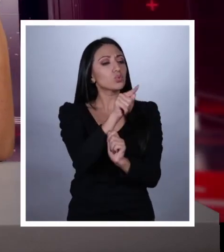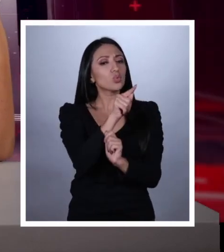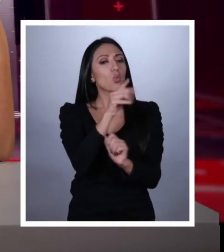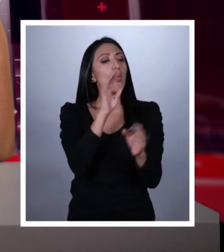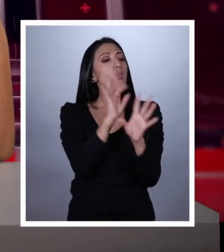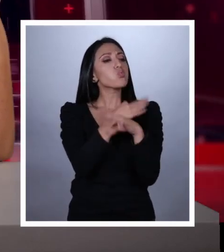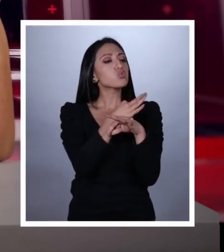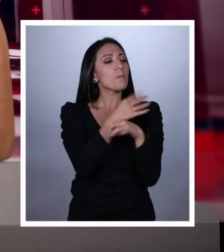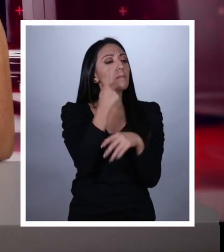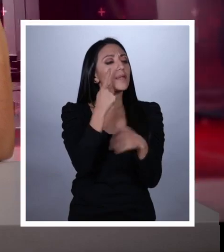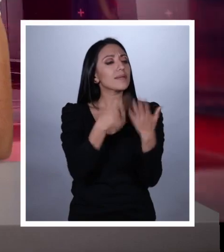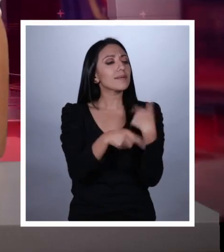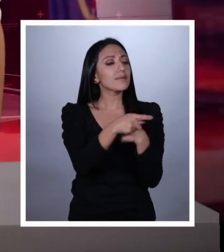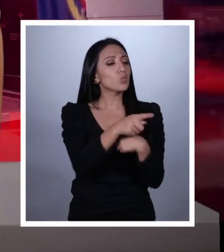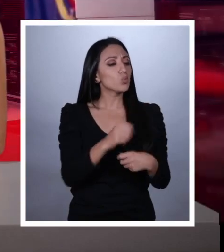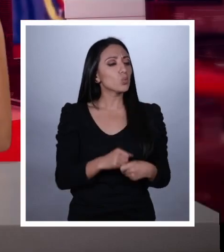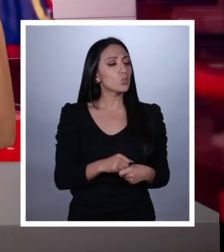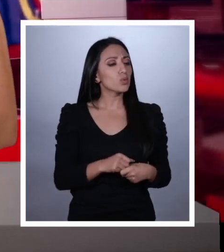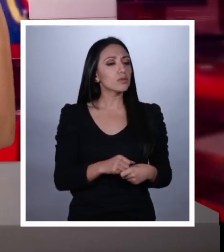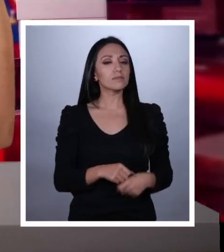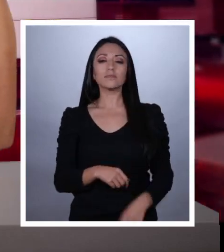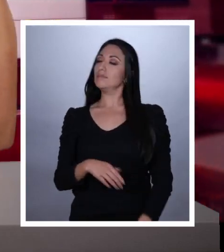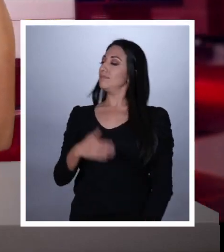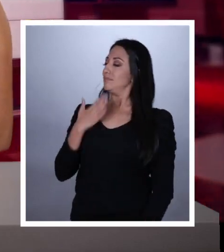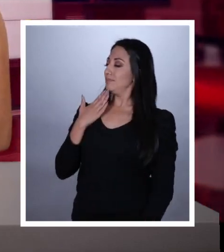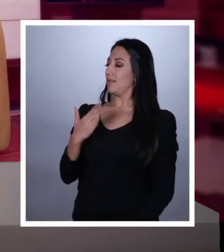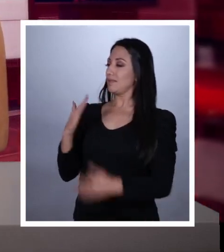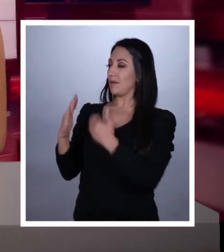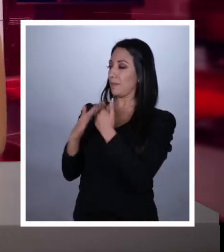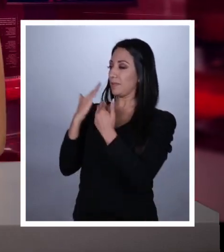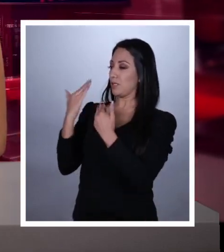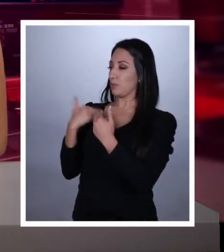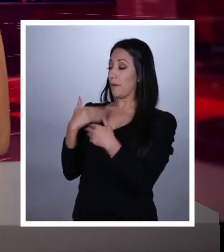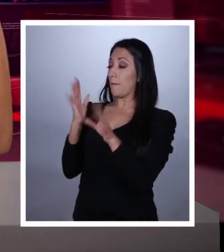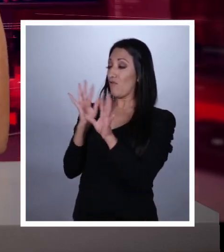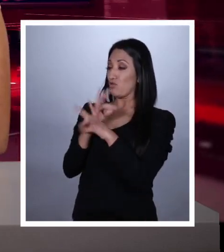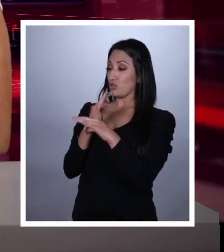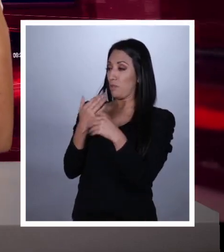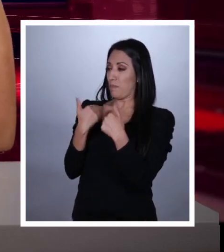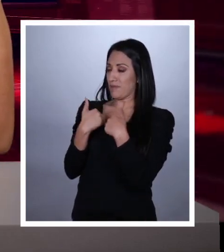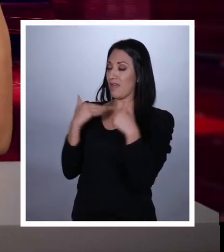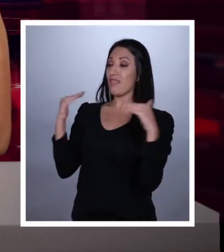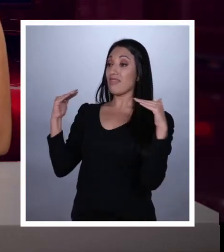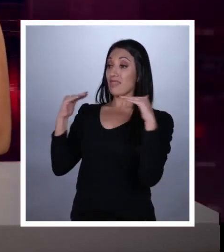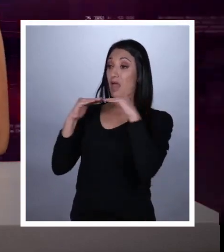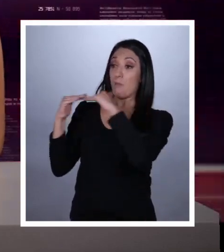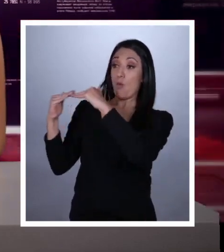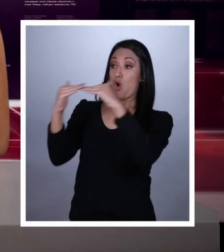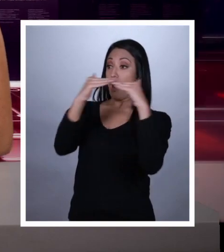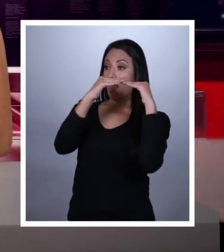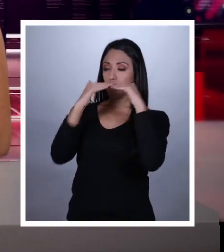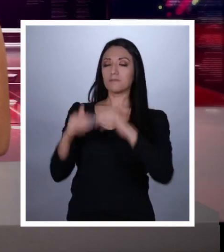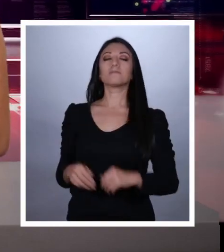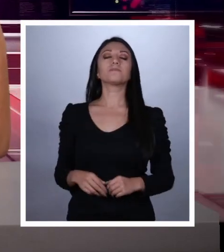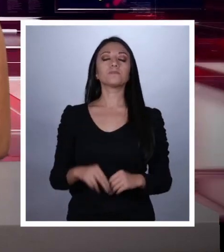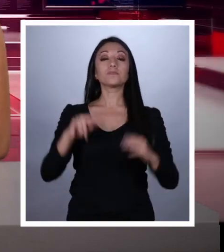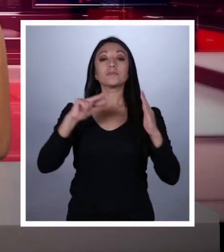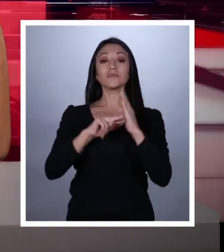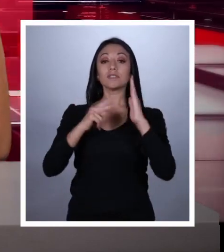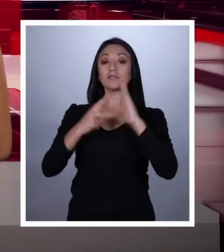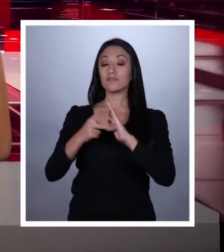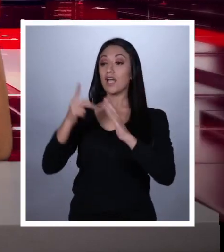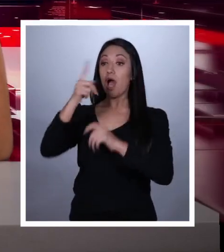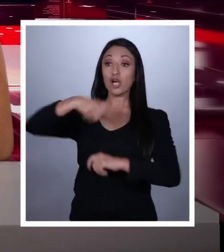¿Cuáles son sus funciones? Gracias por la invitación. Bueno, pues mi deber es garantizar que las